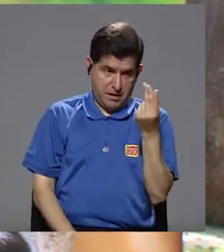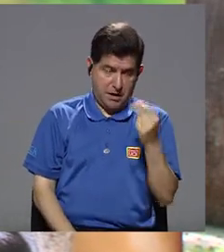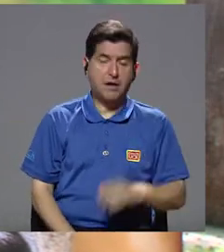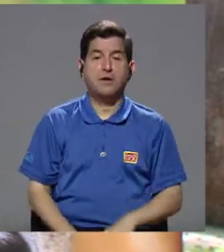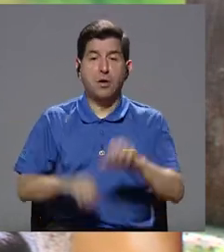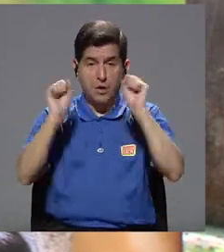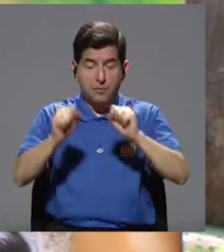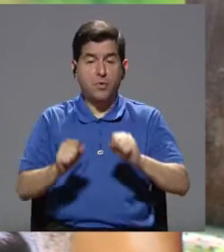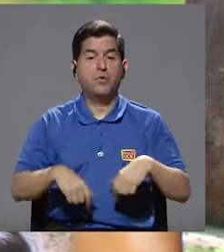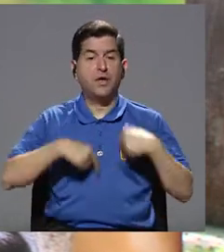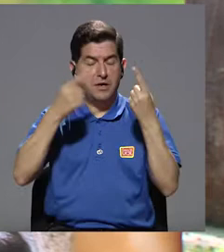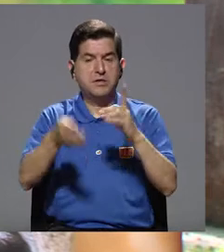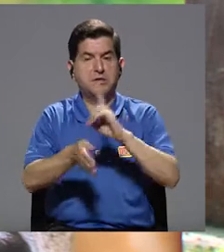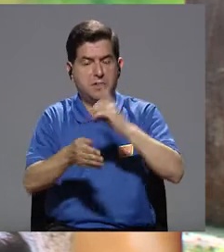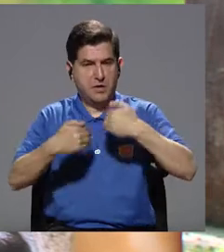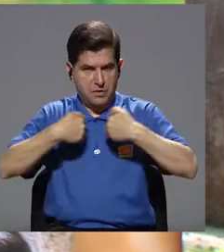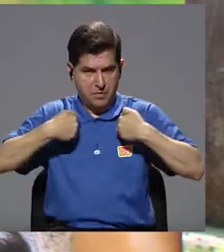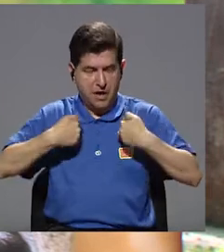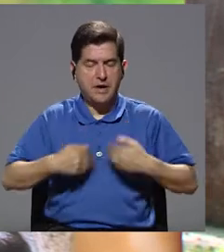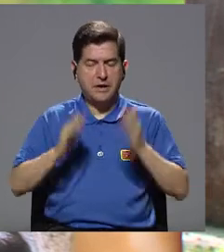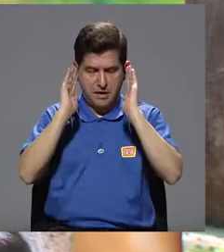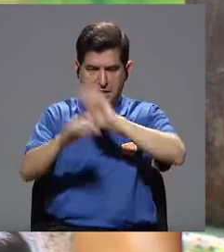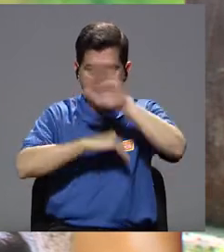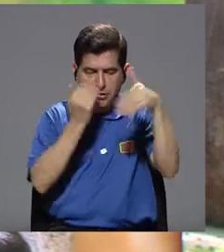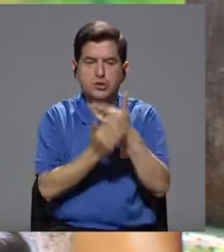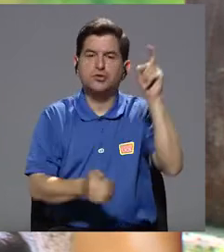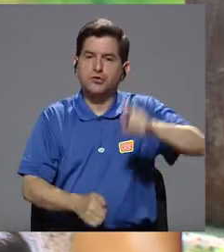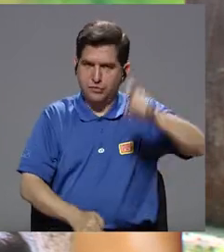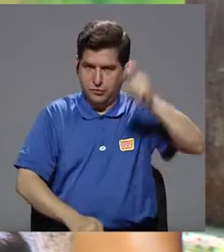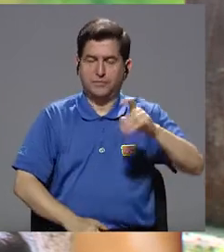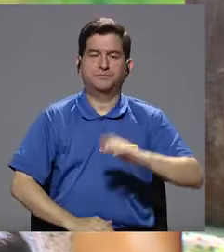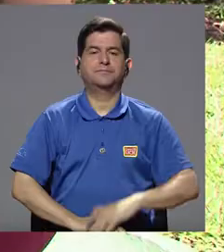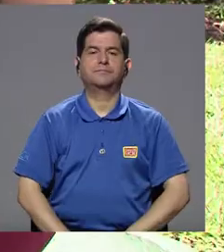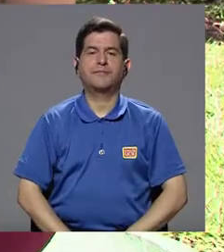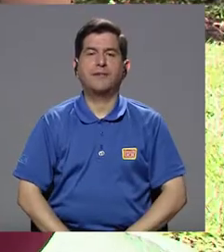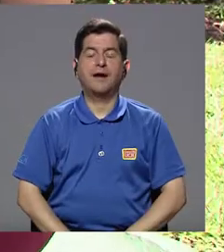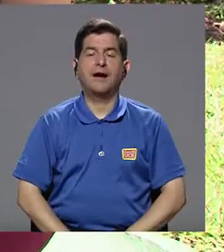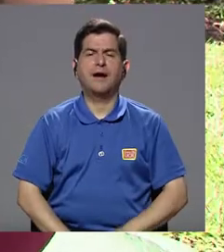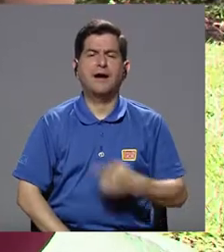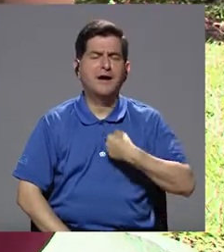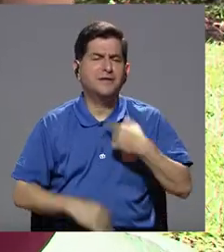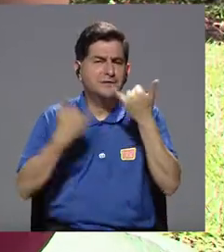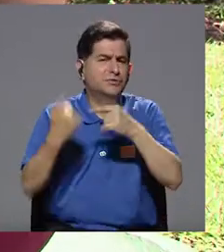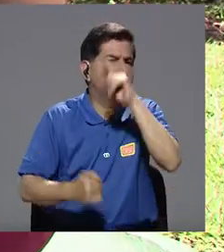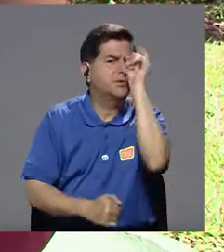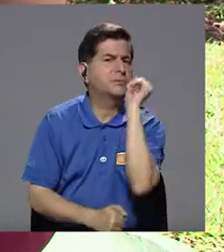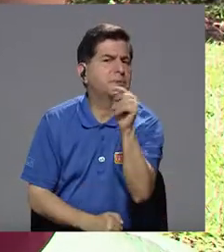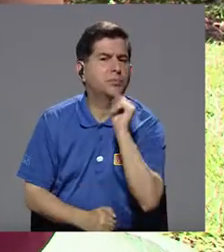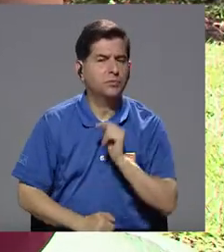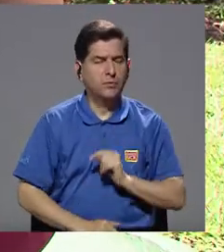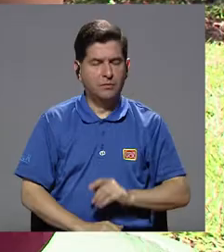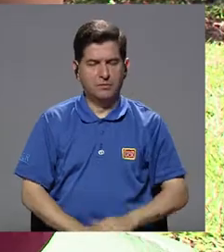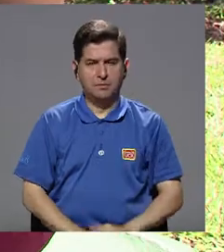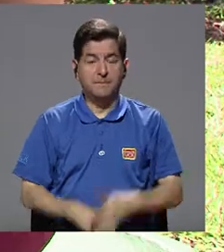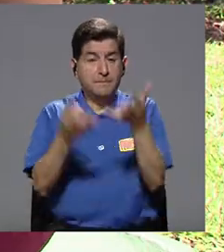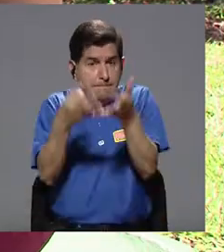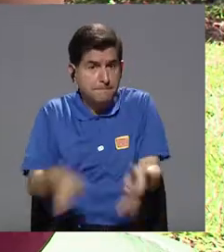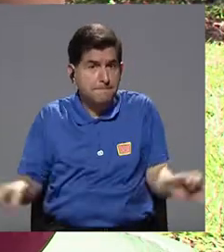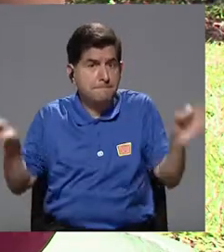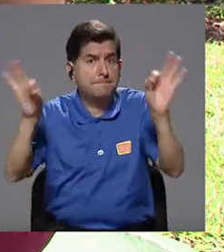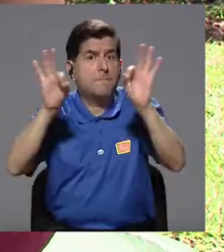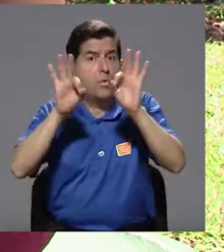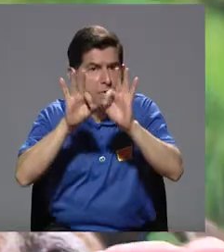todos los medios para llevarlos al veterinario y por supuesto brindarles toda la atención que ellos requieran. De ahí me lleva también entonces a preguntar de la